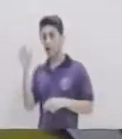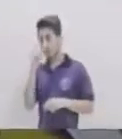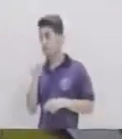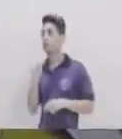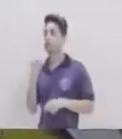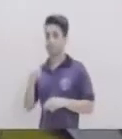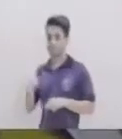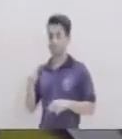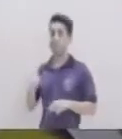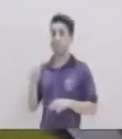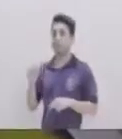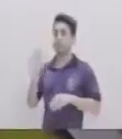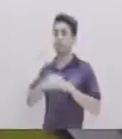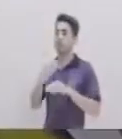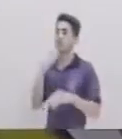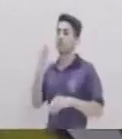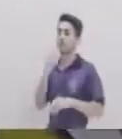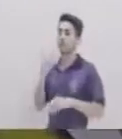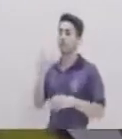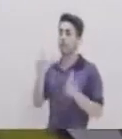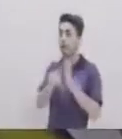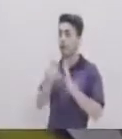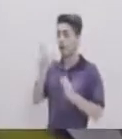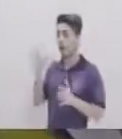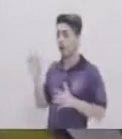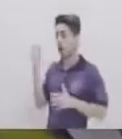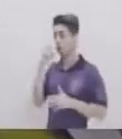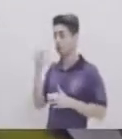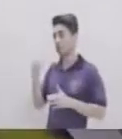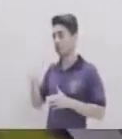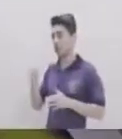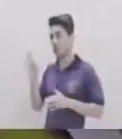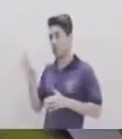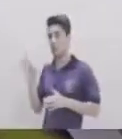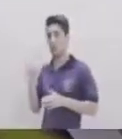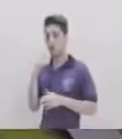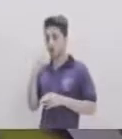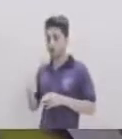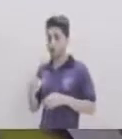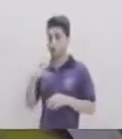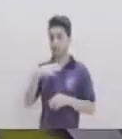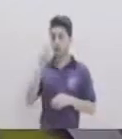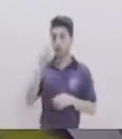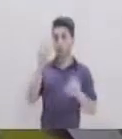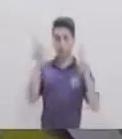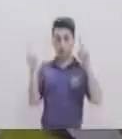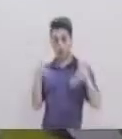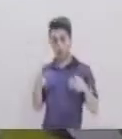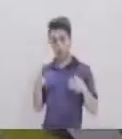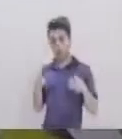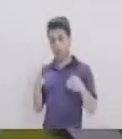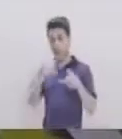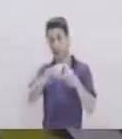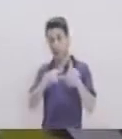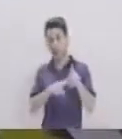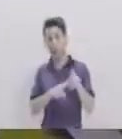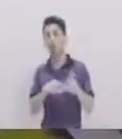Ley de cosenos Que es el más fácil Y pues nos queda Que conozco Dos lados Y el ángulo